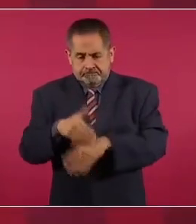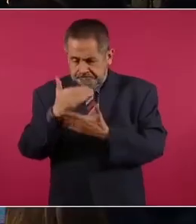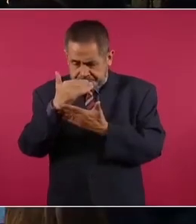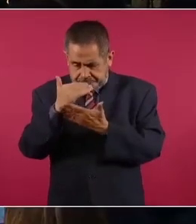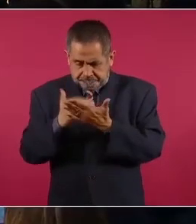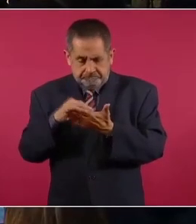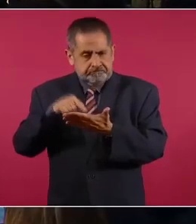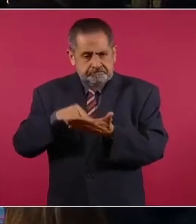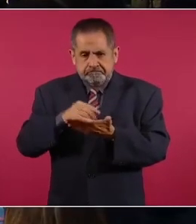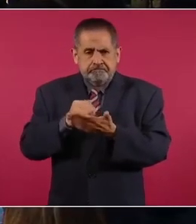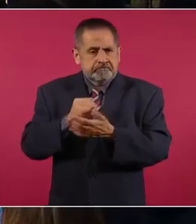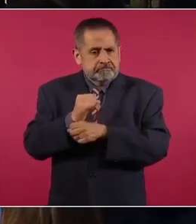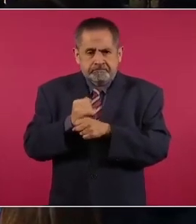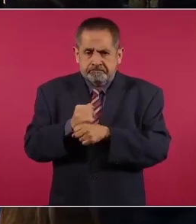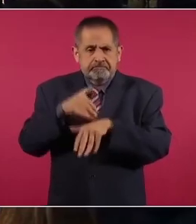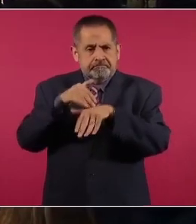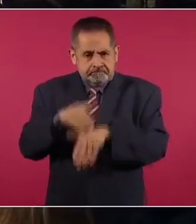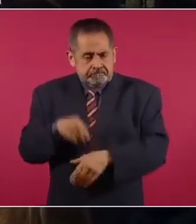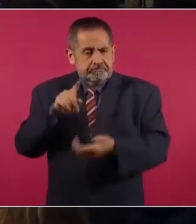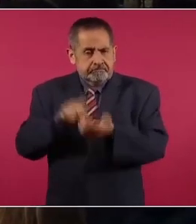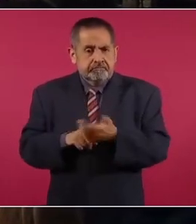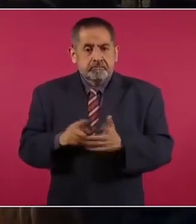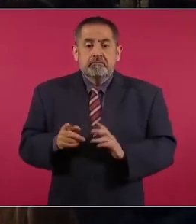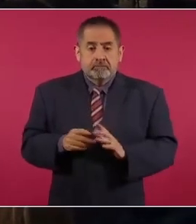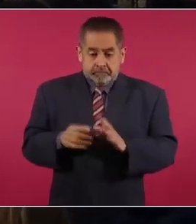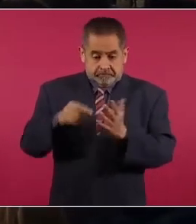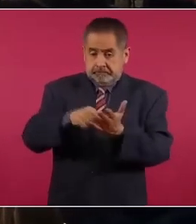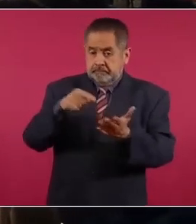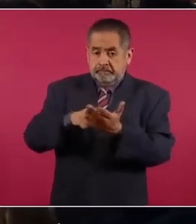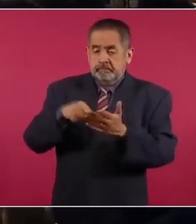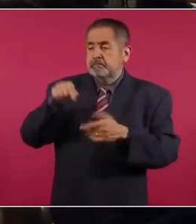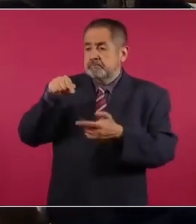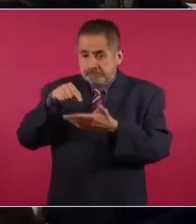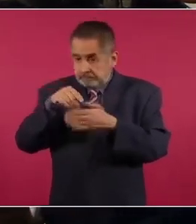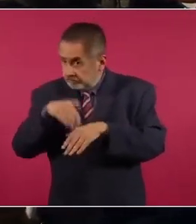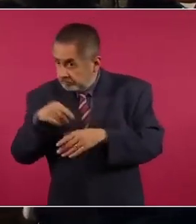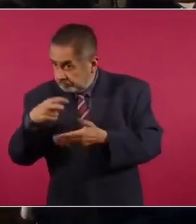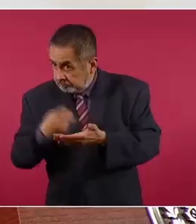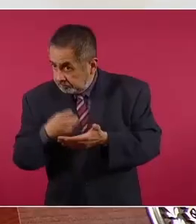informe y actúe en función de ese informe